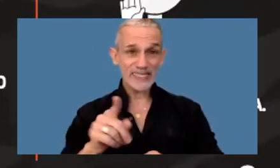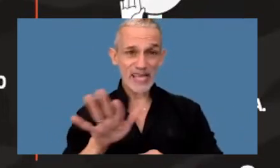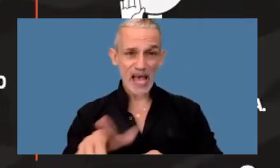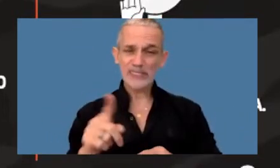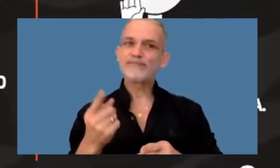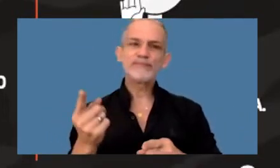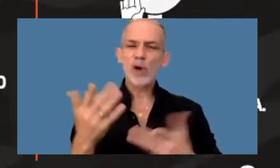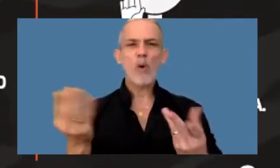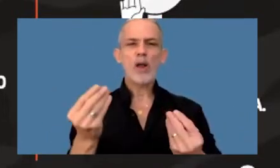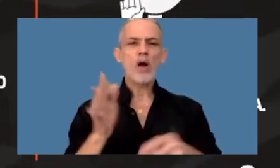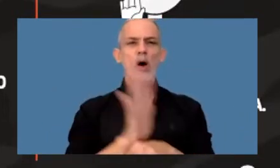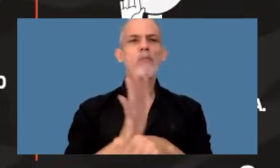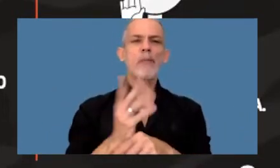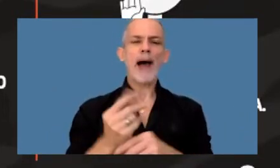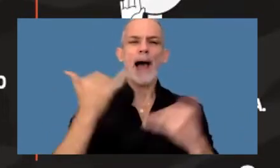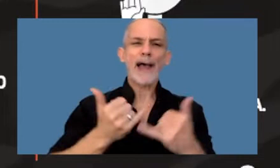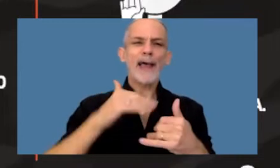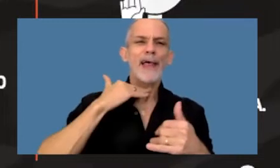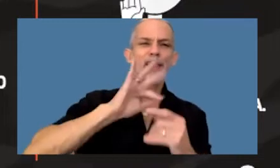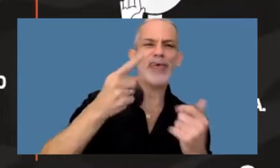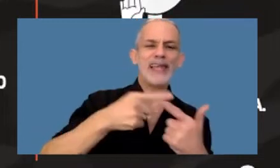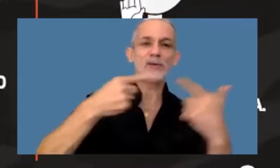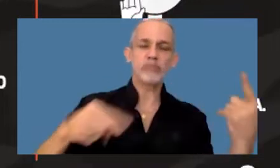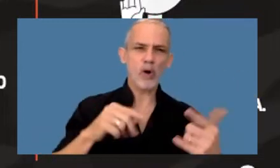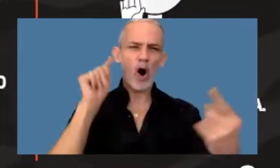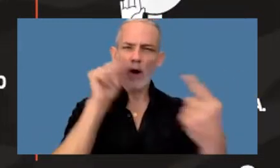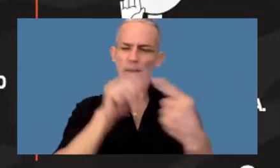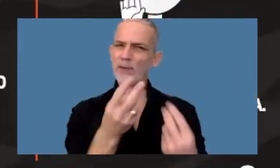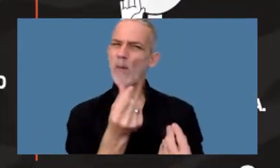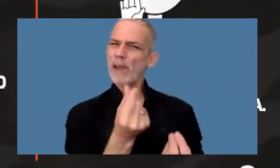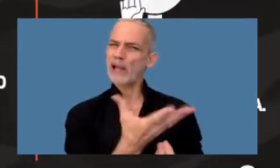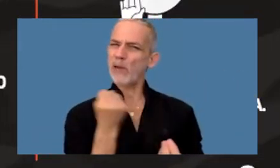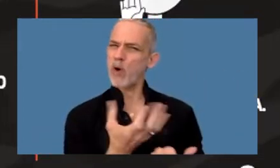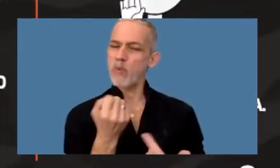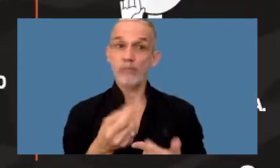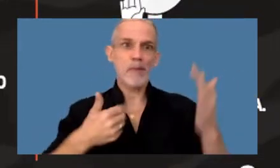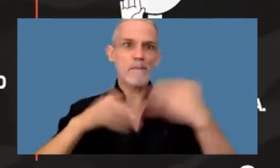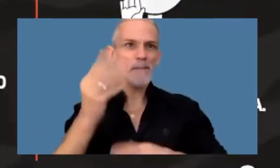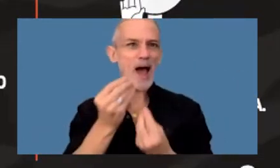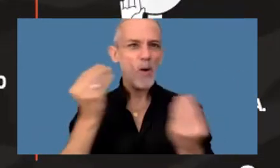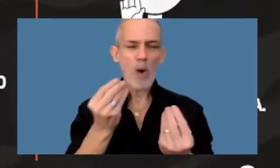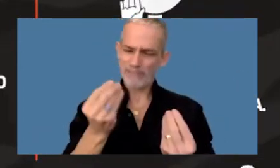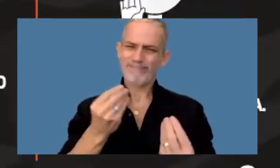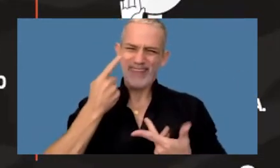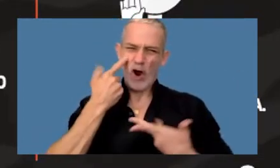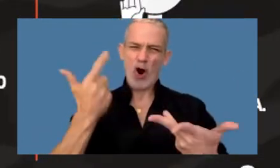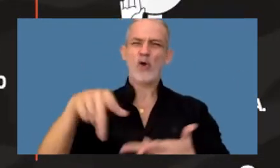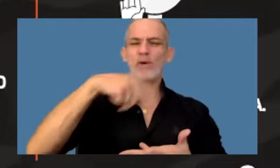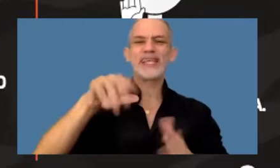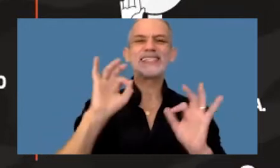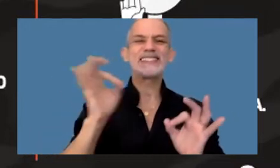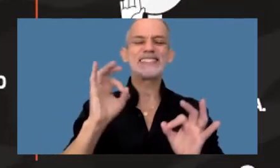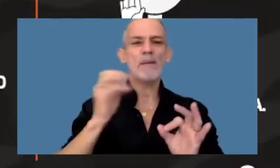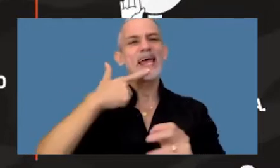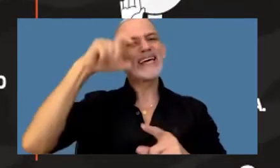catalizadores para la comisión de delitos con dolo con objetivos económicos la más concreta y reconocible por ustedes es el